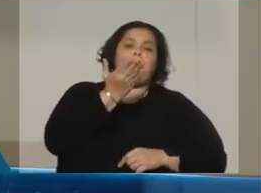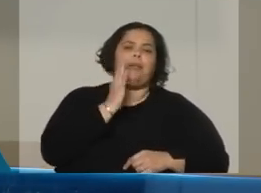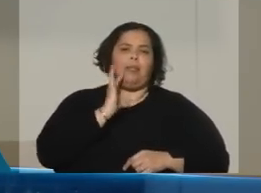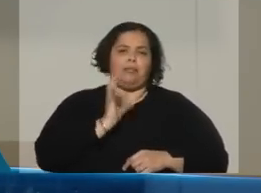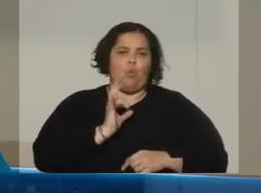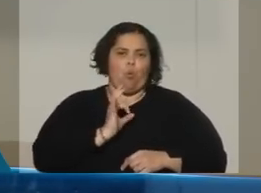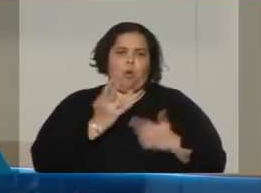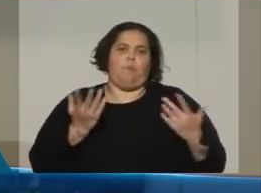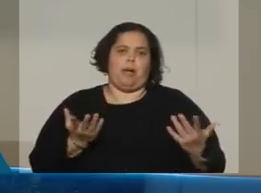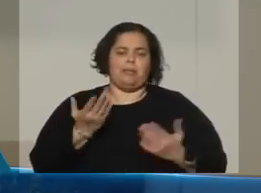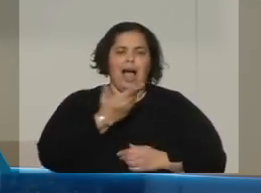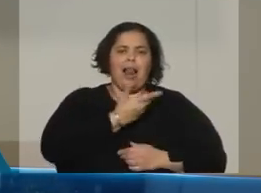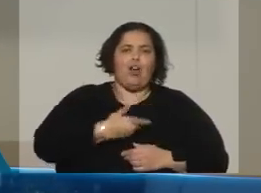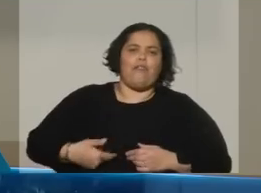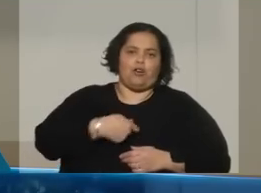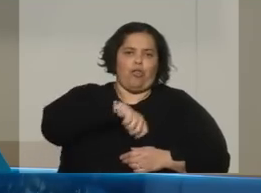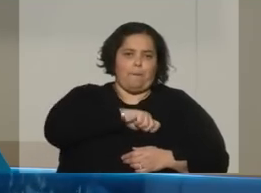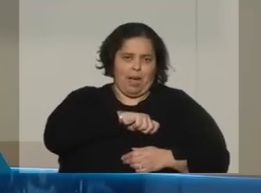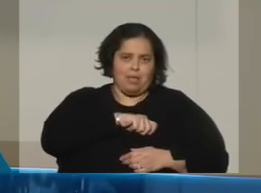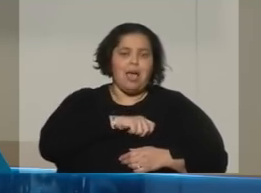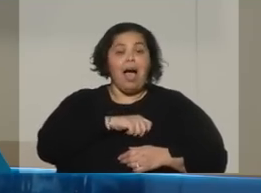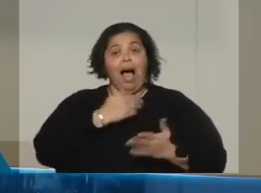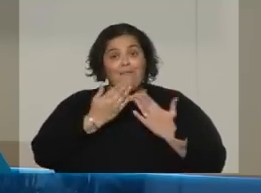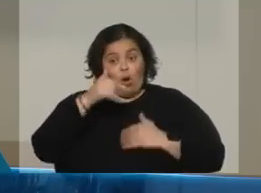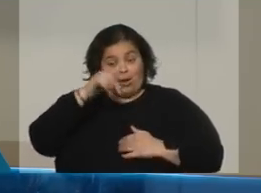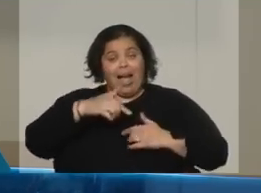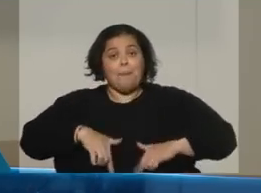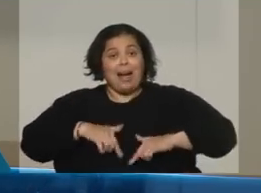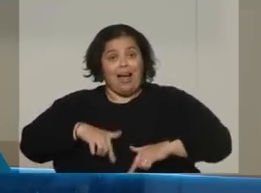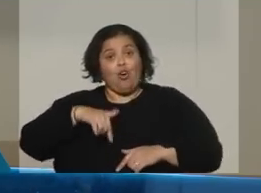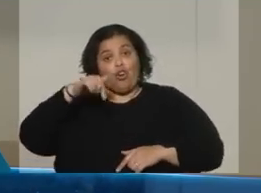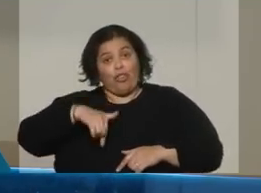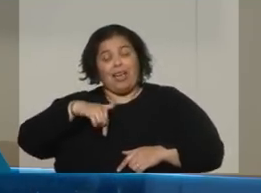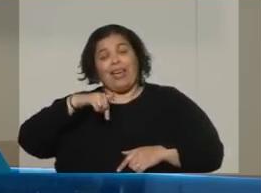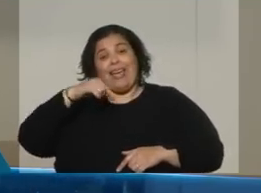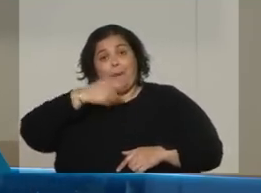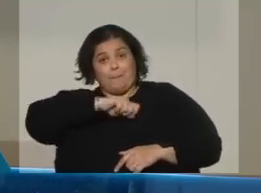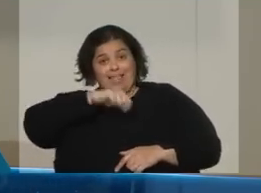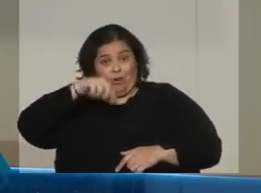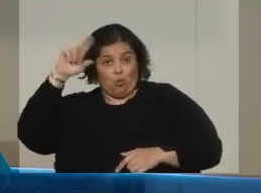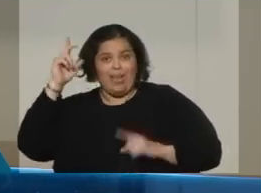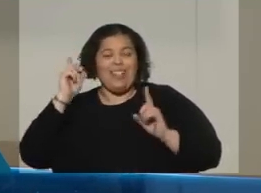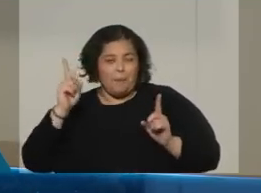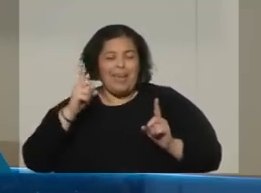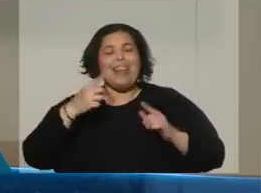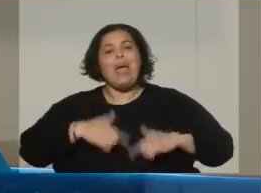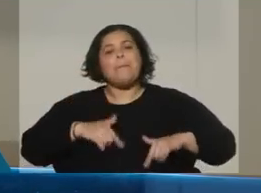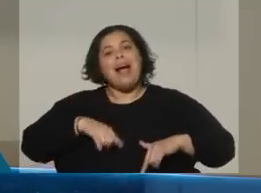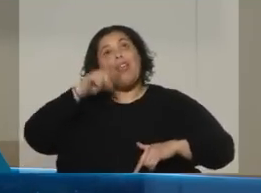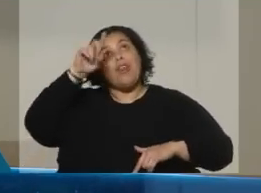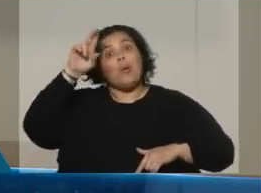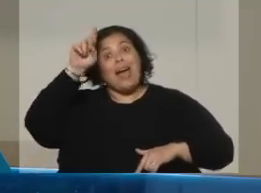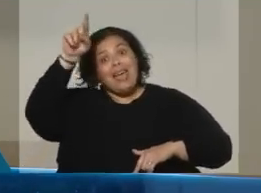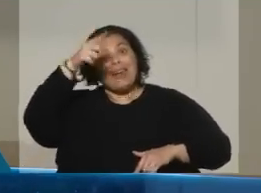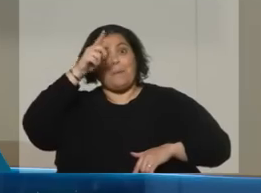gobierno español a través del embajador y la embajadora uruguaya en Madrid también tuvo que pedir disculpas.